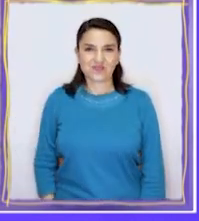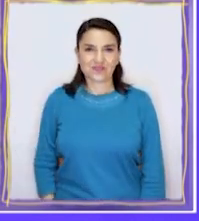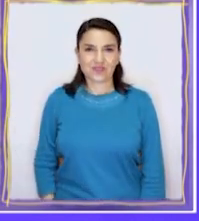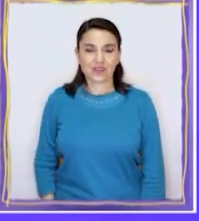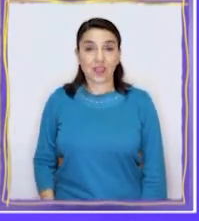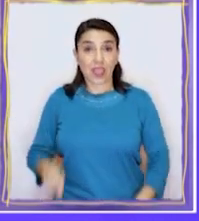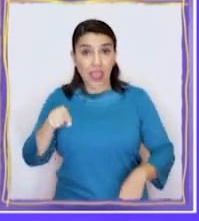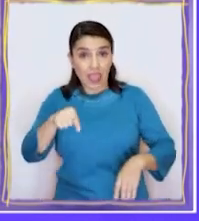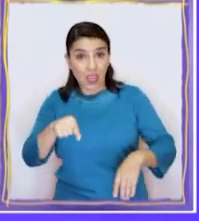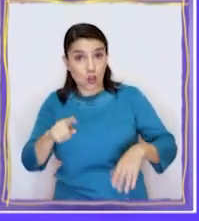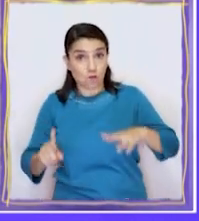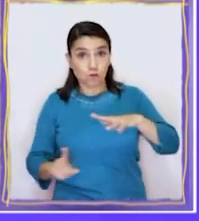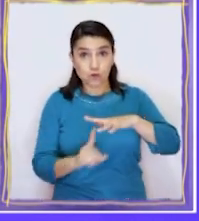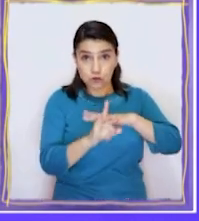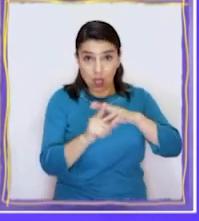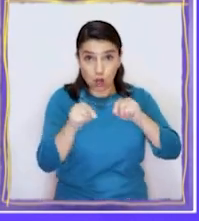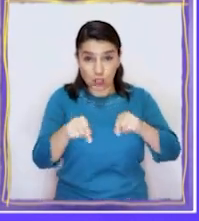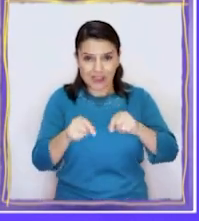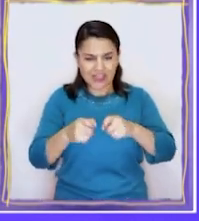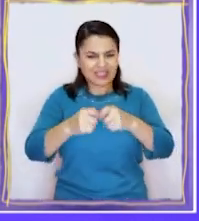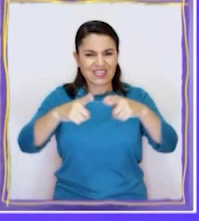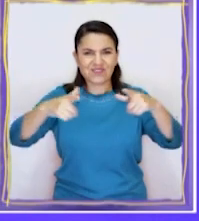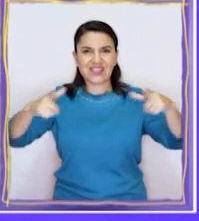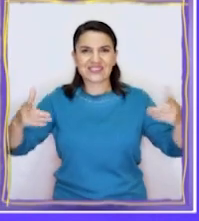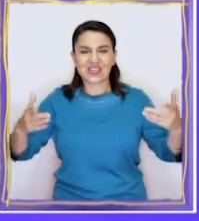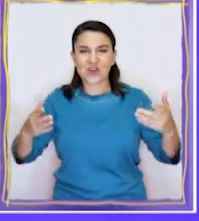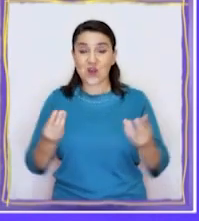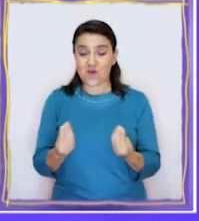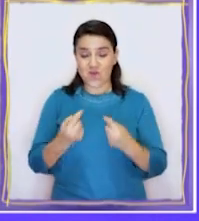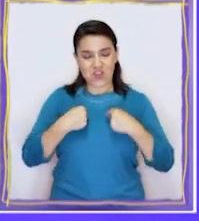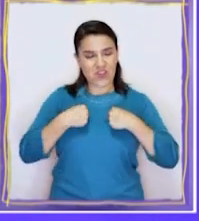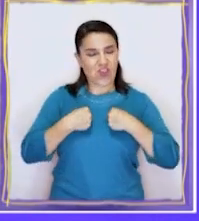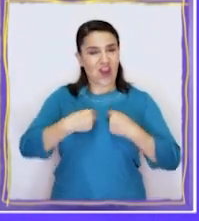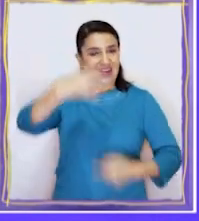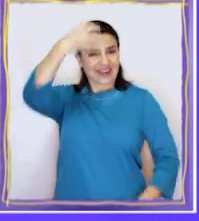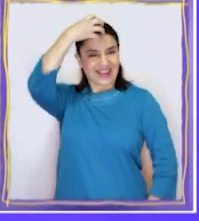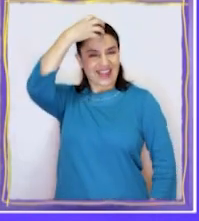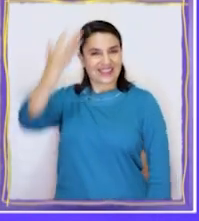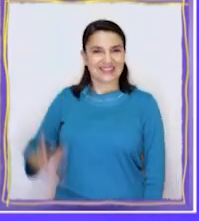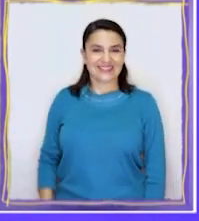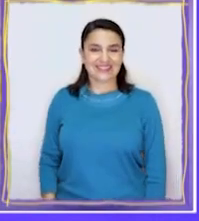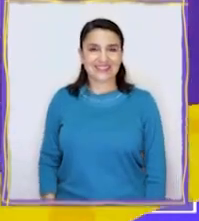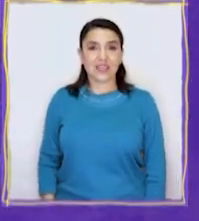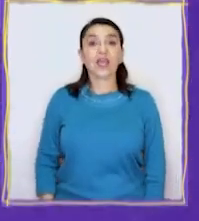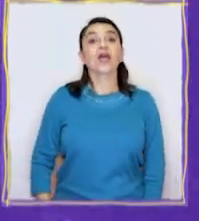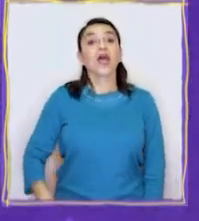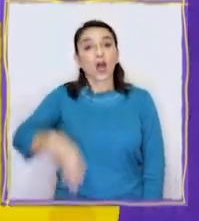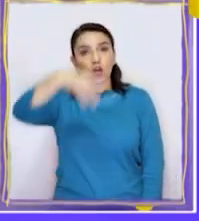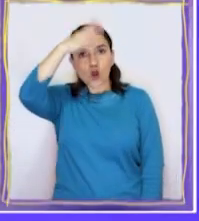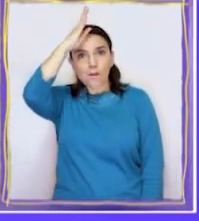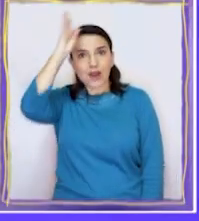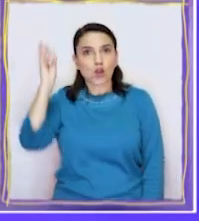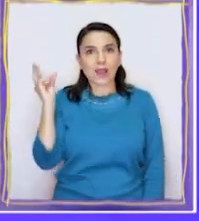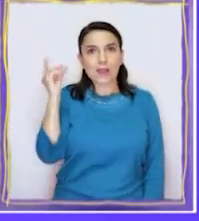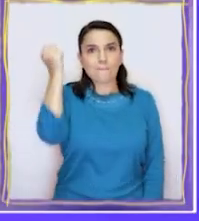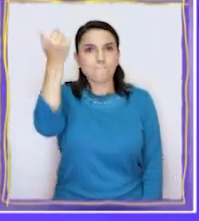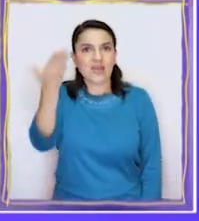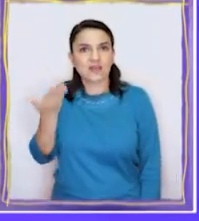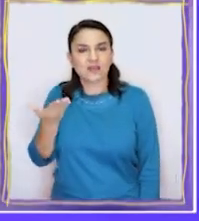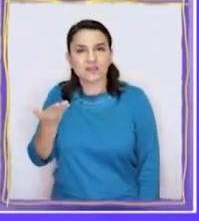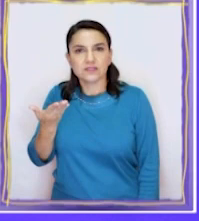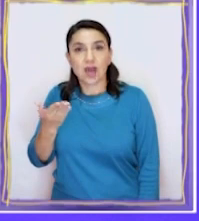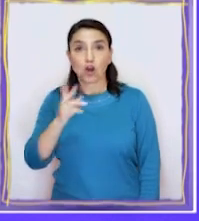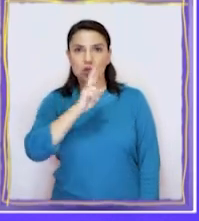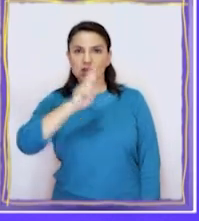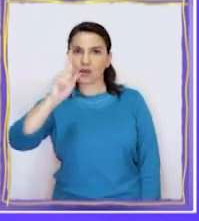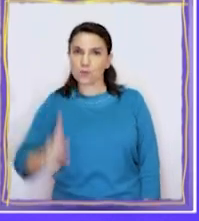Fueron los que fundaron esta gran civilización. ¿Cómo me vería de rey? Los romanos fueron los que inventaron el